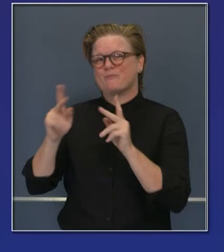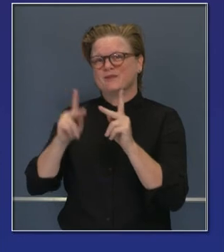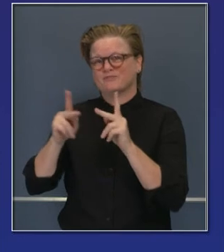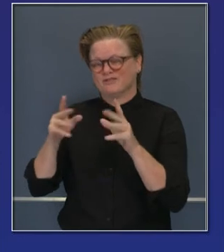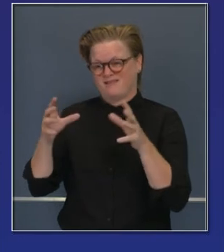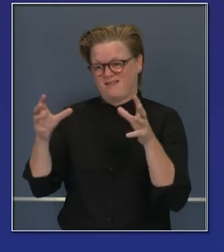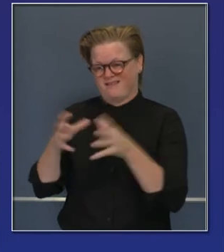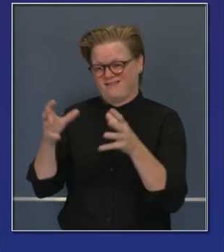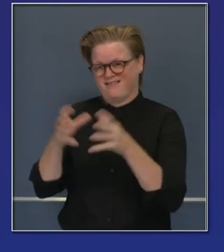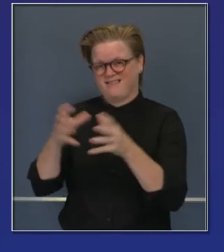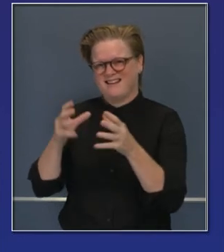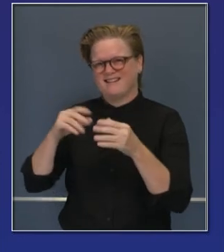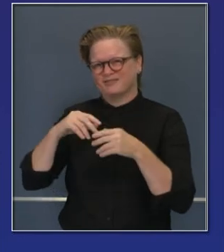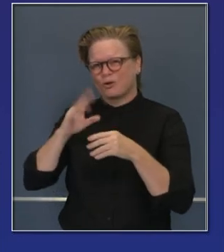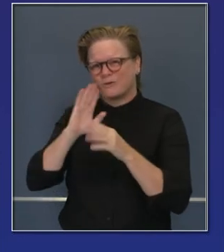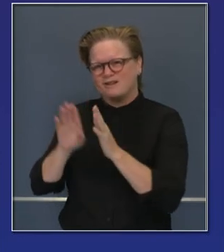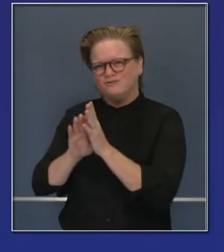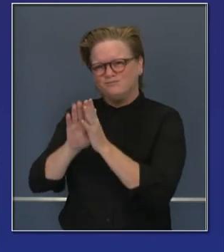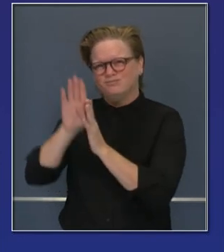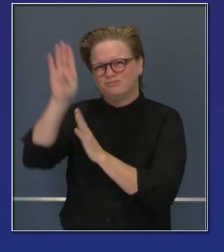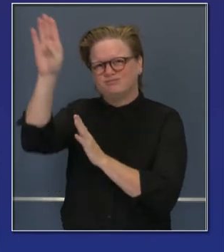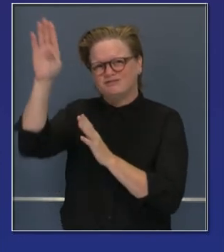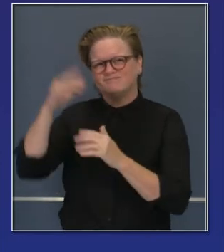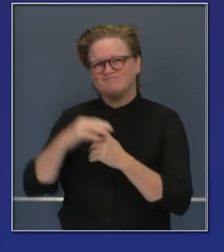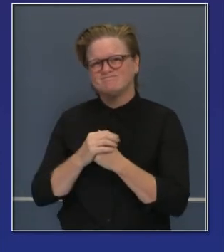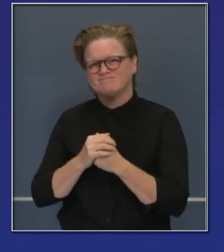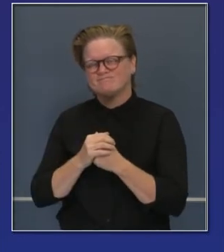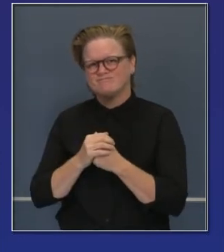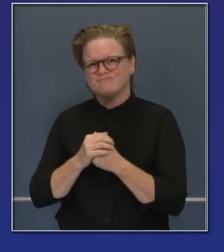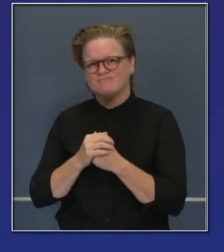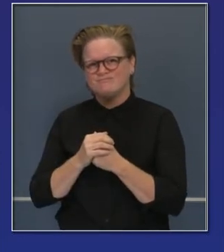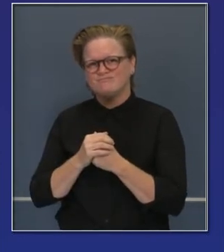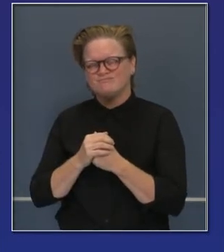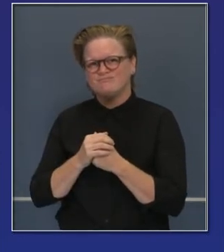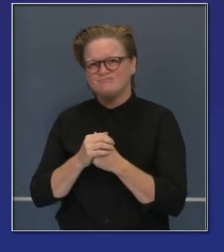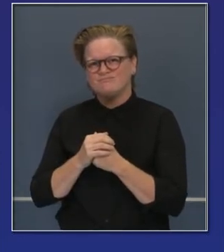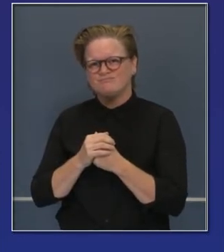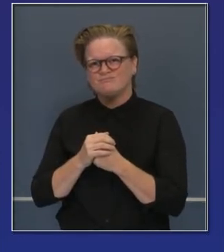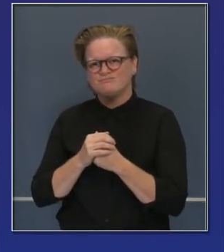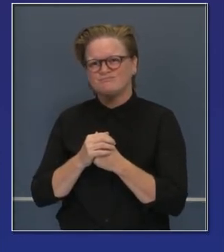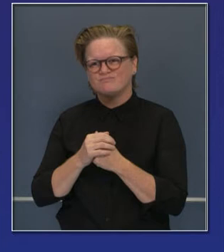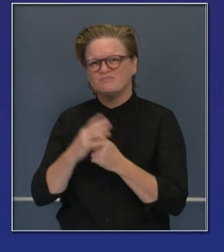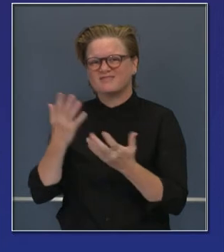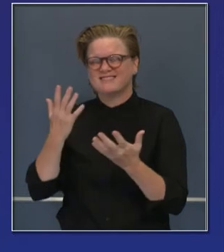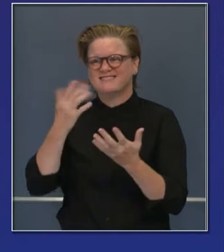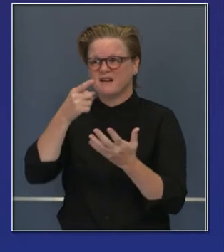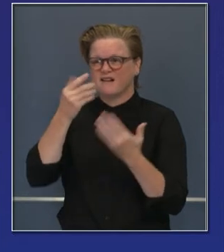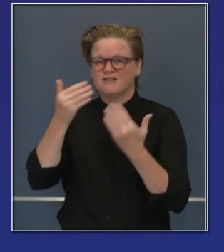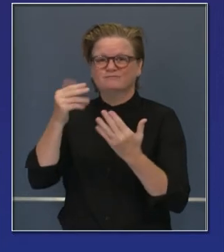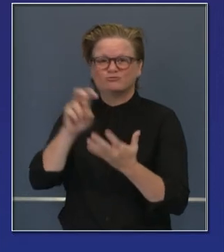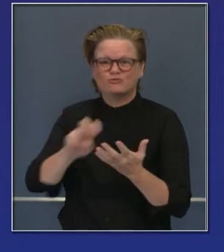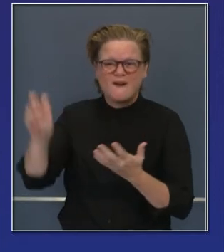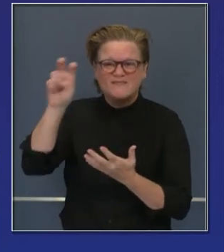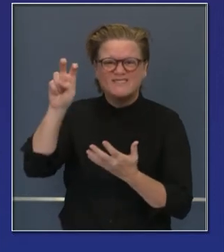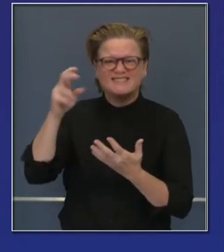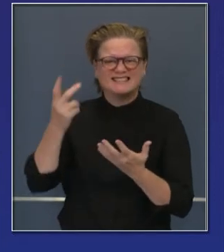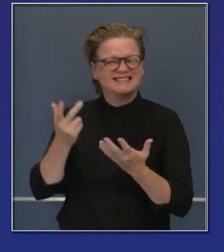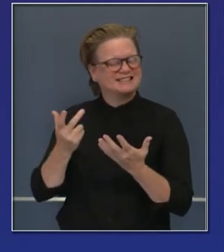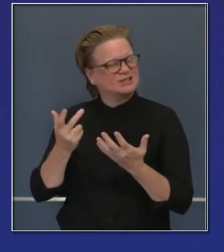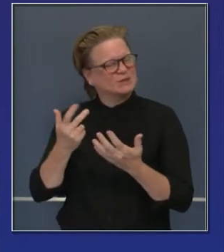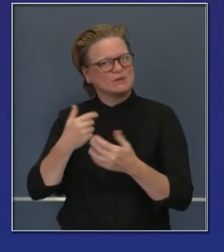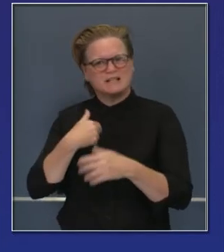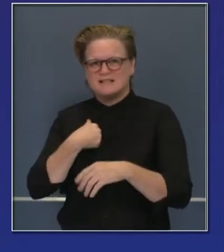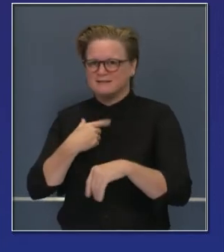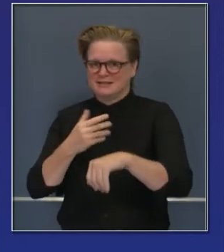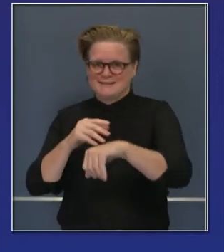al ver más y más reuniones de familias en interiores. Y también sobre los avisos